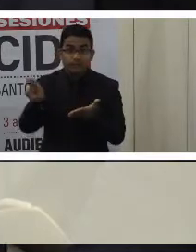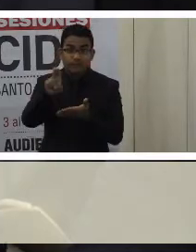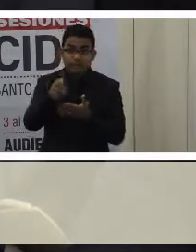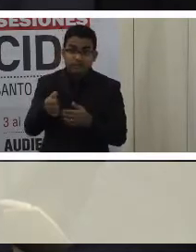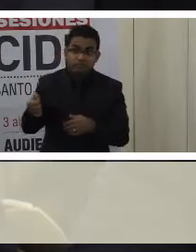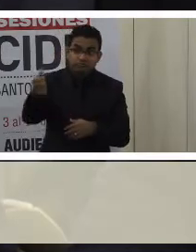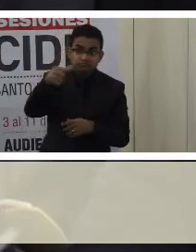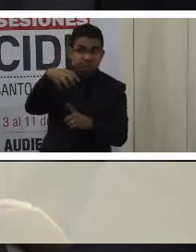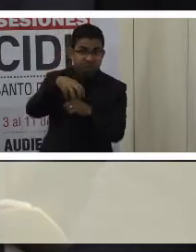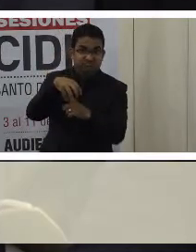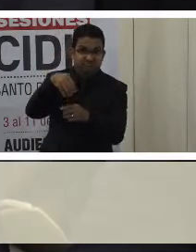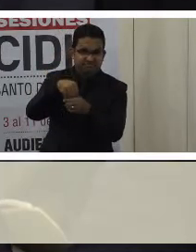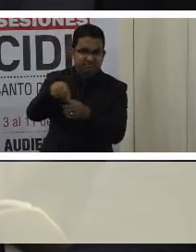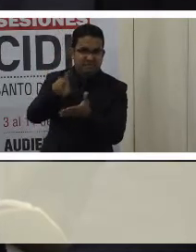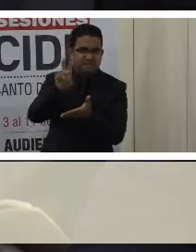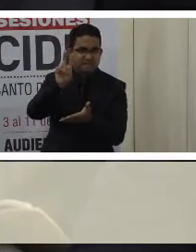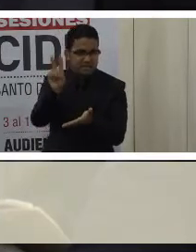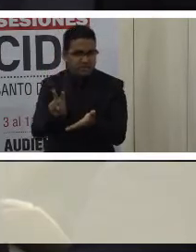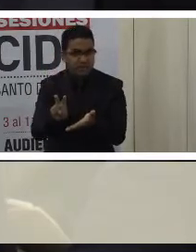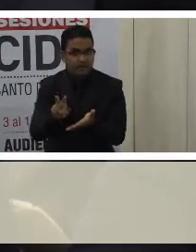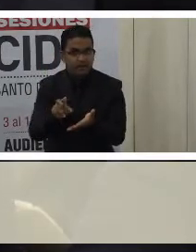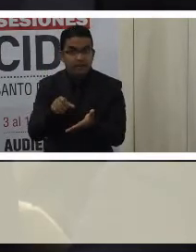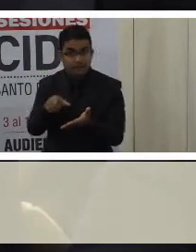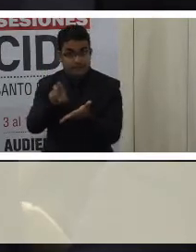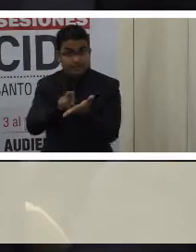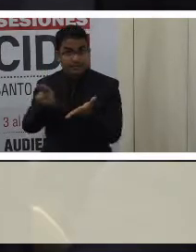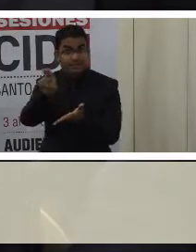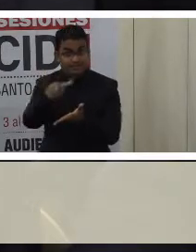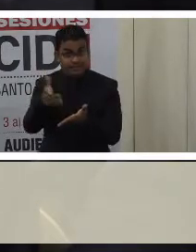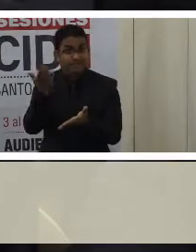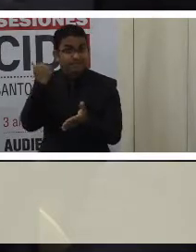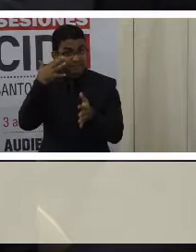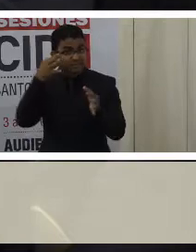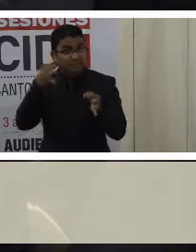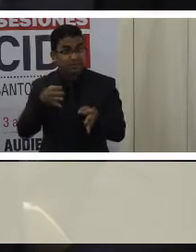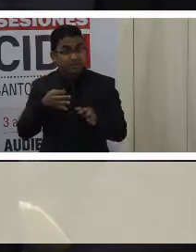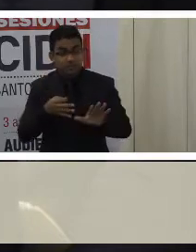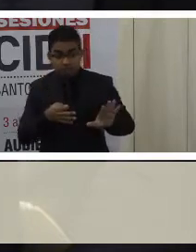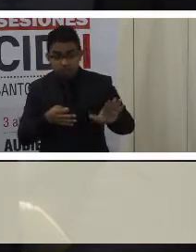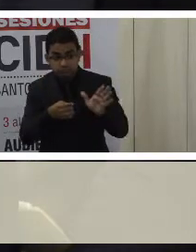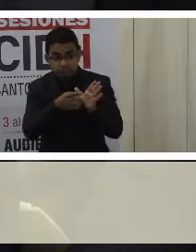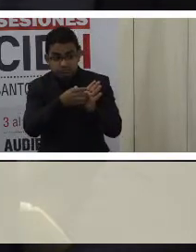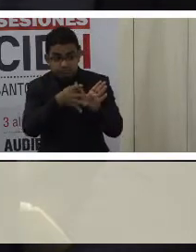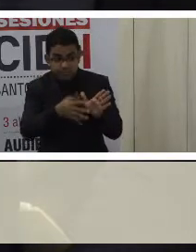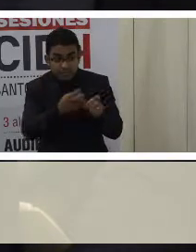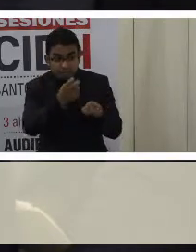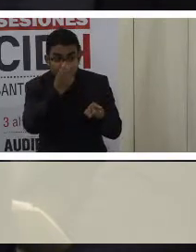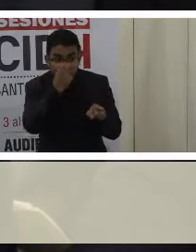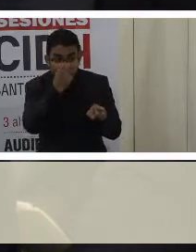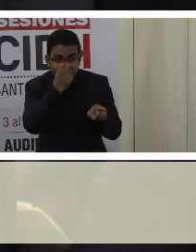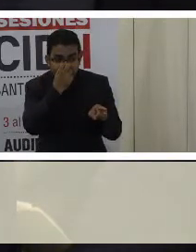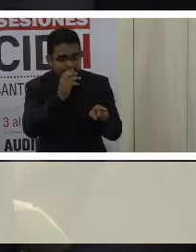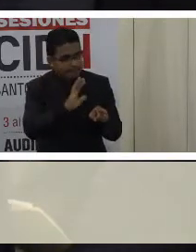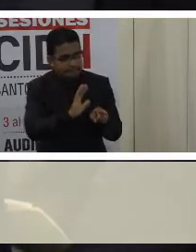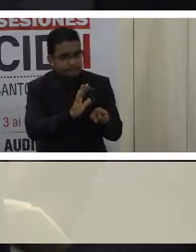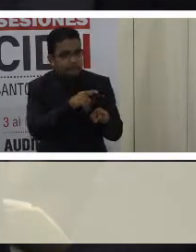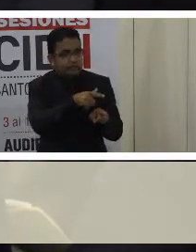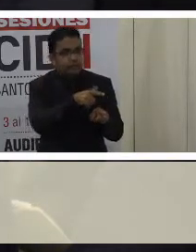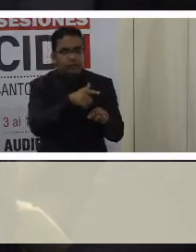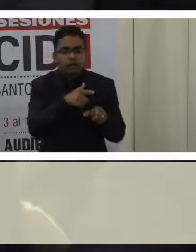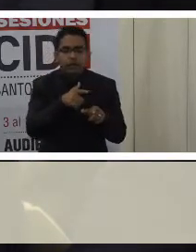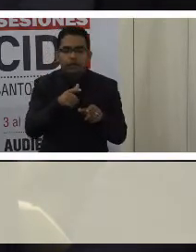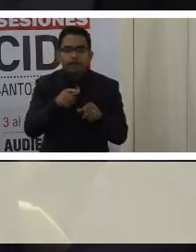esa universidad había decidido no permitir a las personas con discapacidad visual presentar la prueba